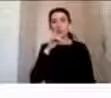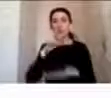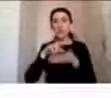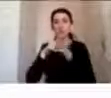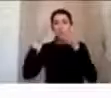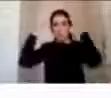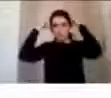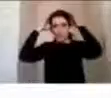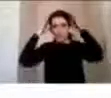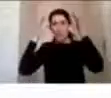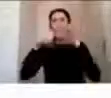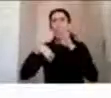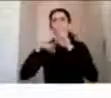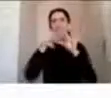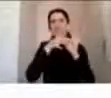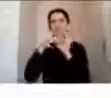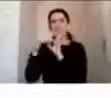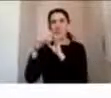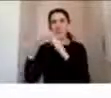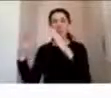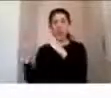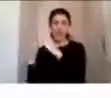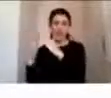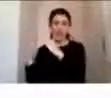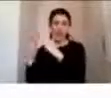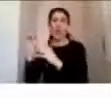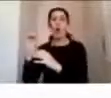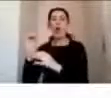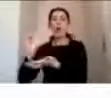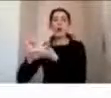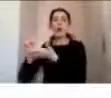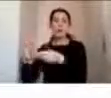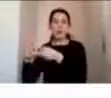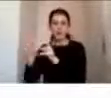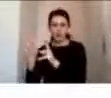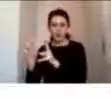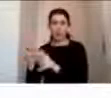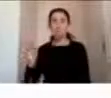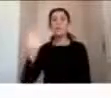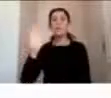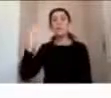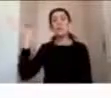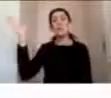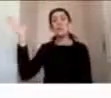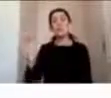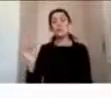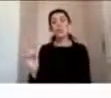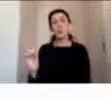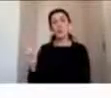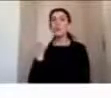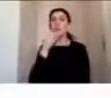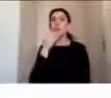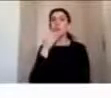en espacios públicos. Y el 5% de esos accidentes corresponde también a situaciones del tránsito.